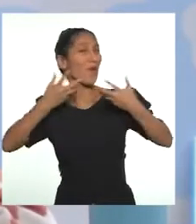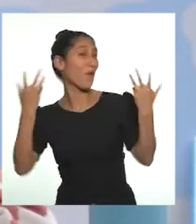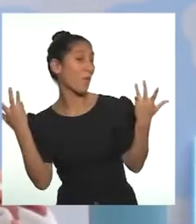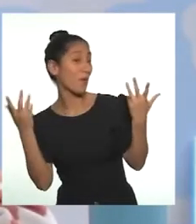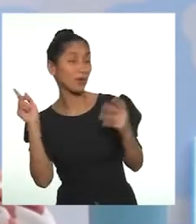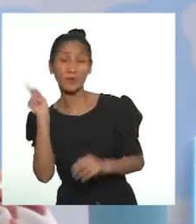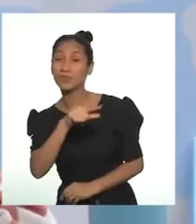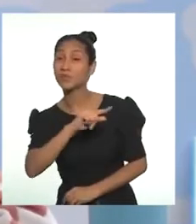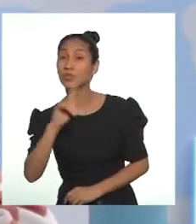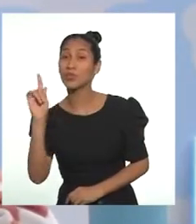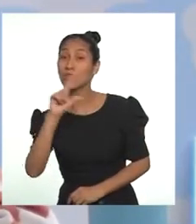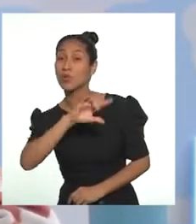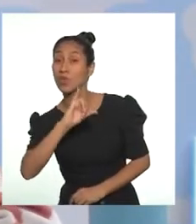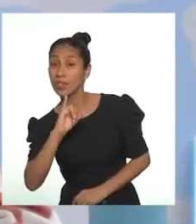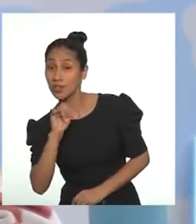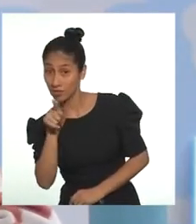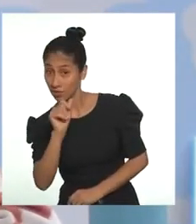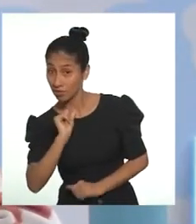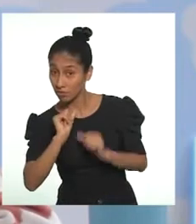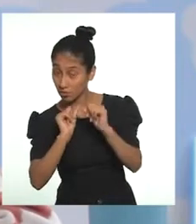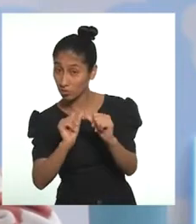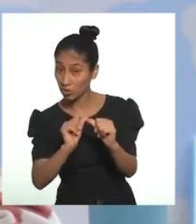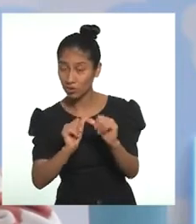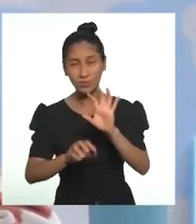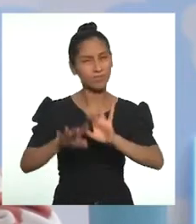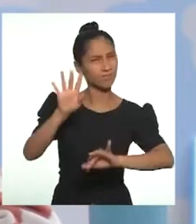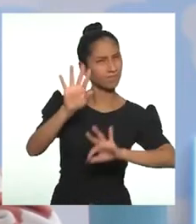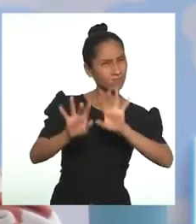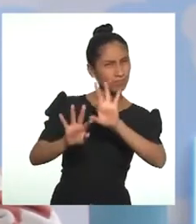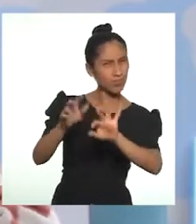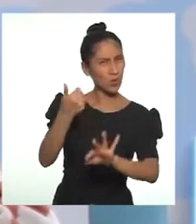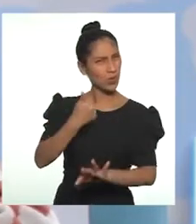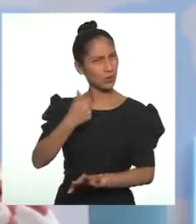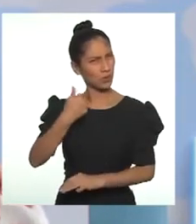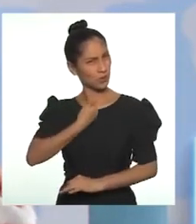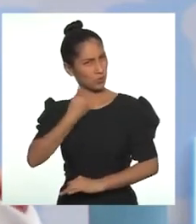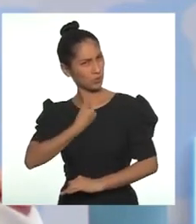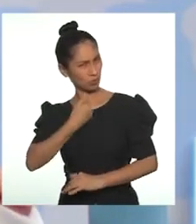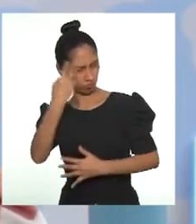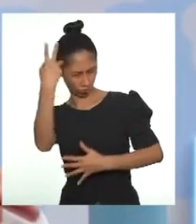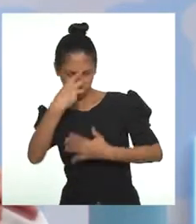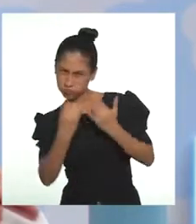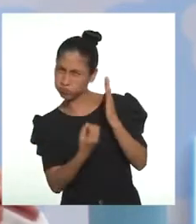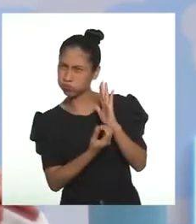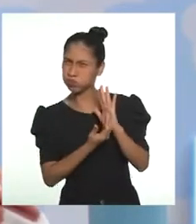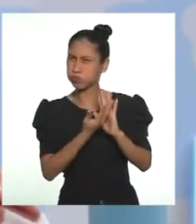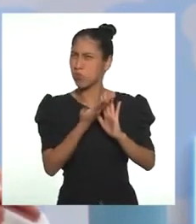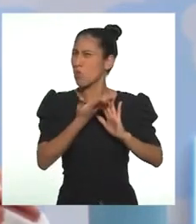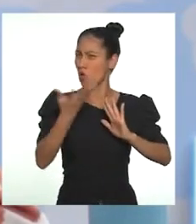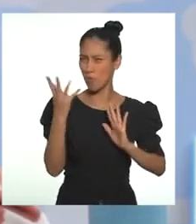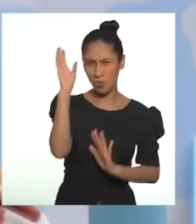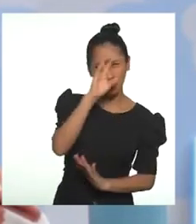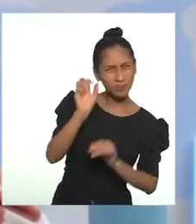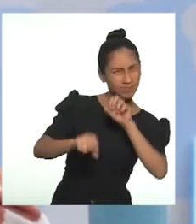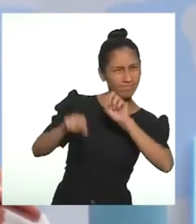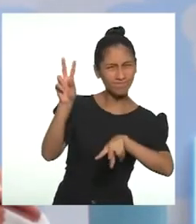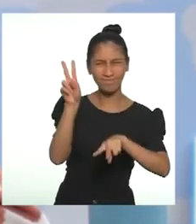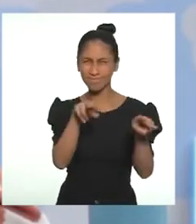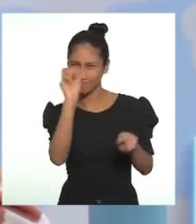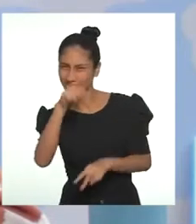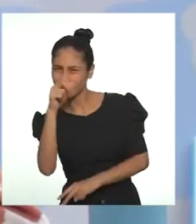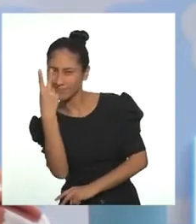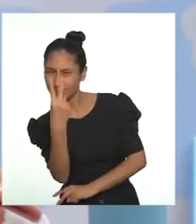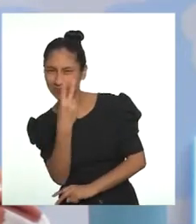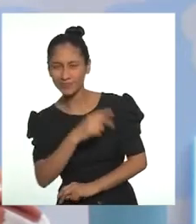¿Gugliana, sigues por ahí? Construcción de la autoestima. Buscando. Sí, aquí